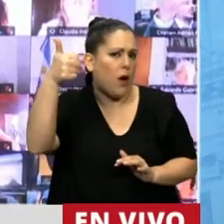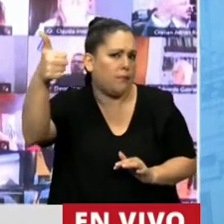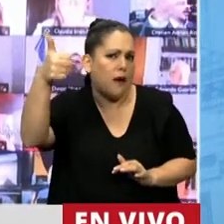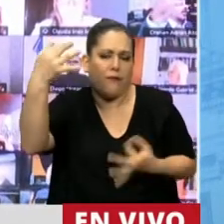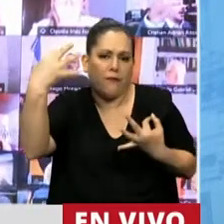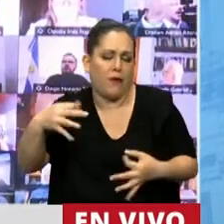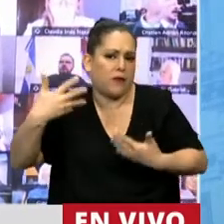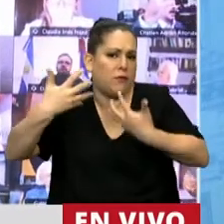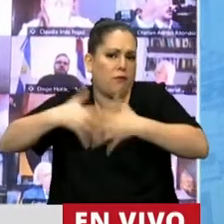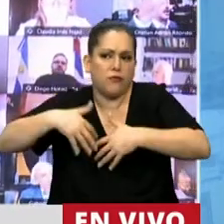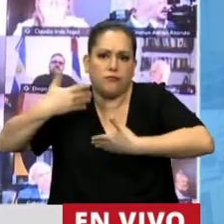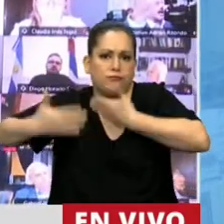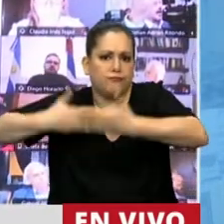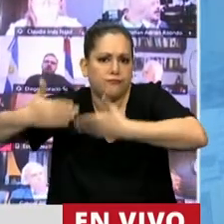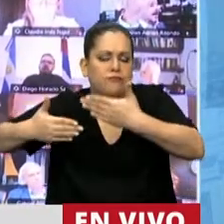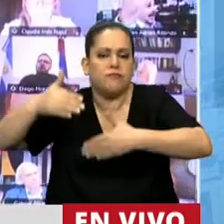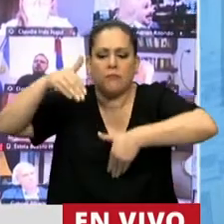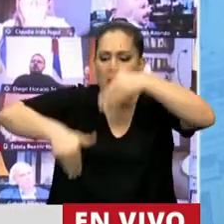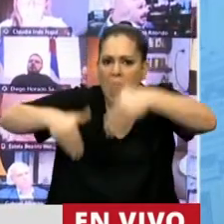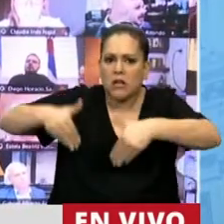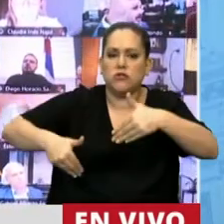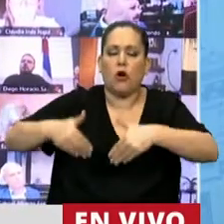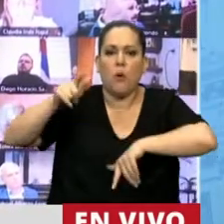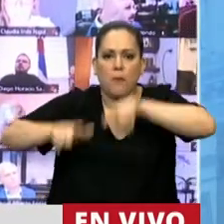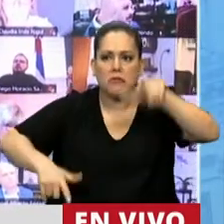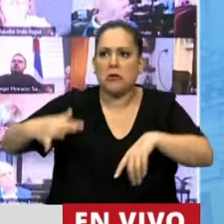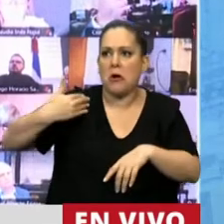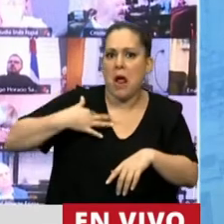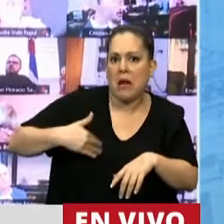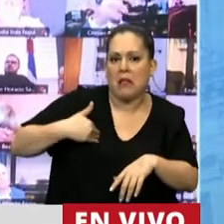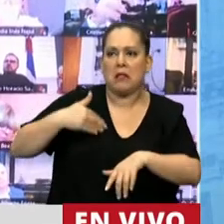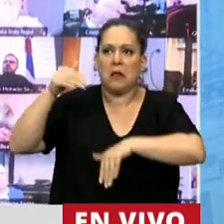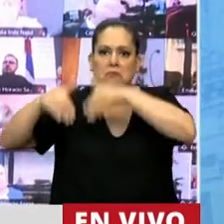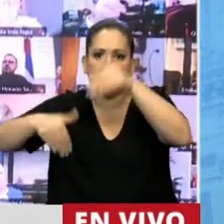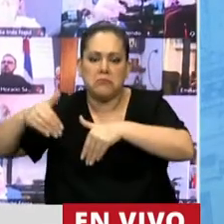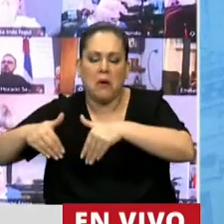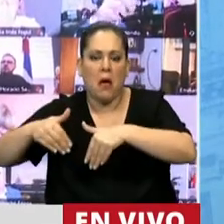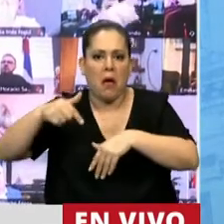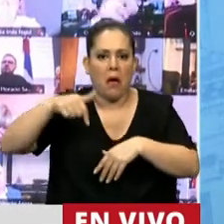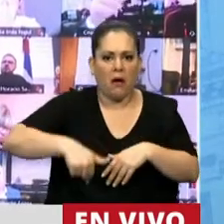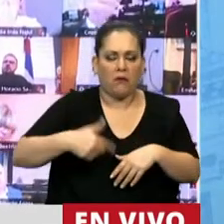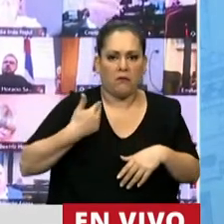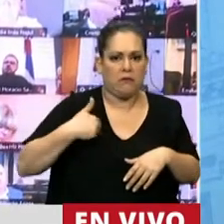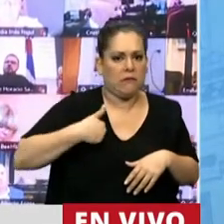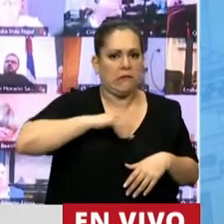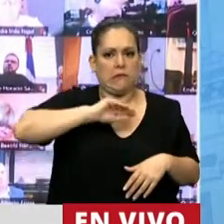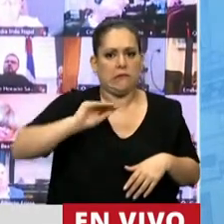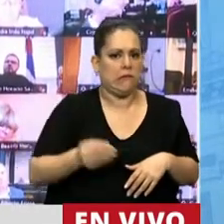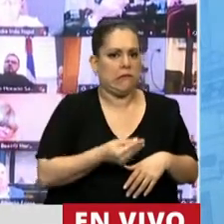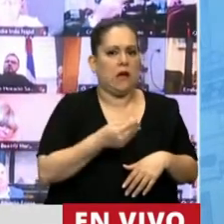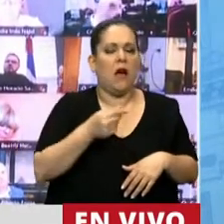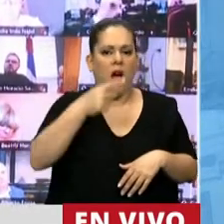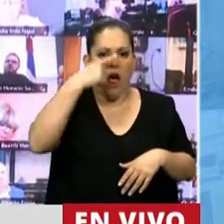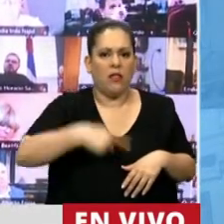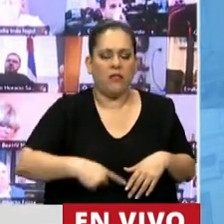la voluntad del electorado, pero que cuando en la Argentina se empezó a utilizar en distintos lugares, nos encontrábamos con esos cuartos